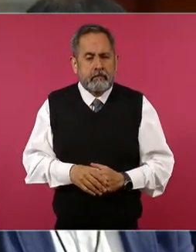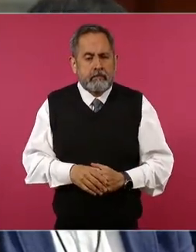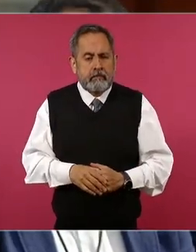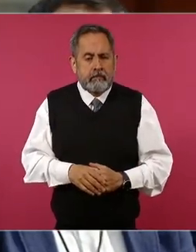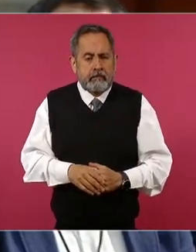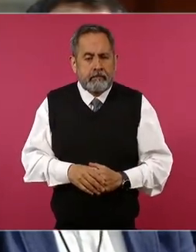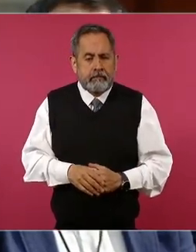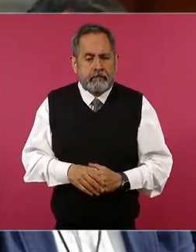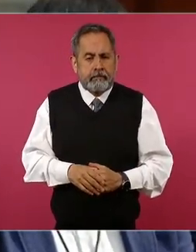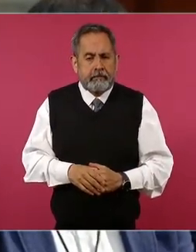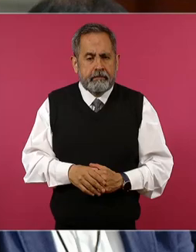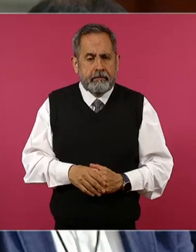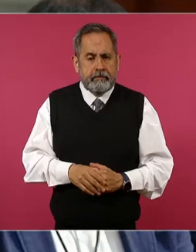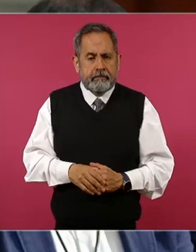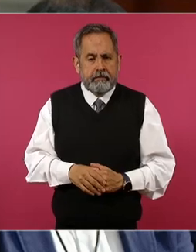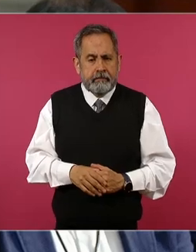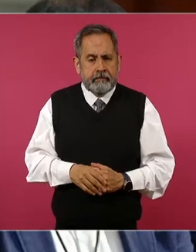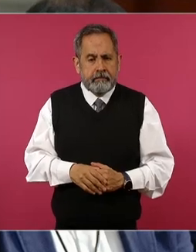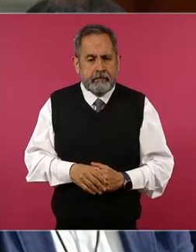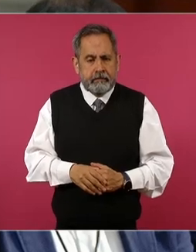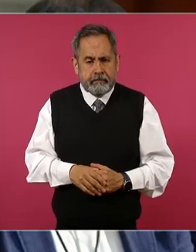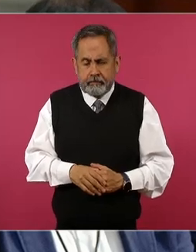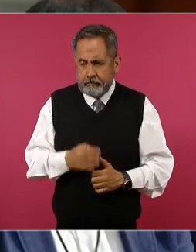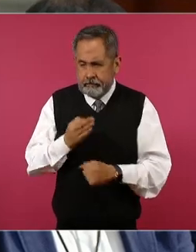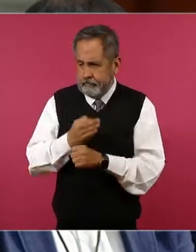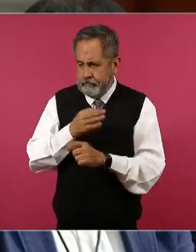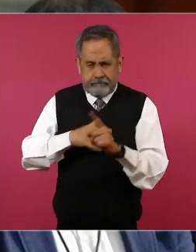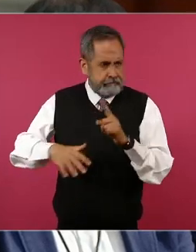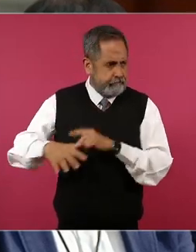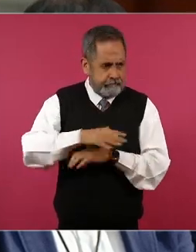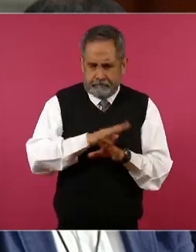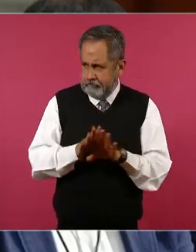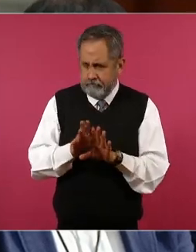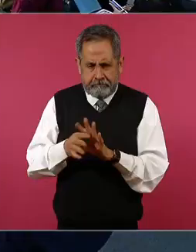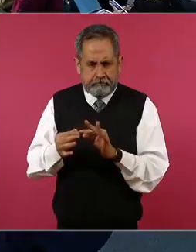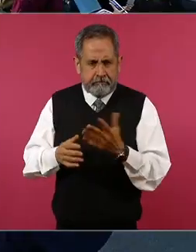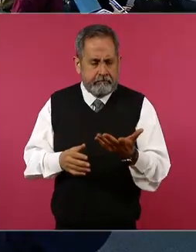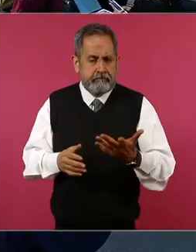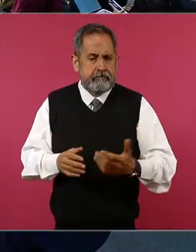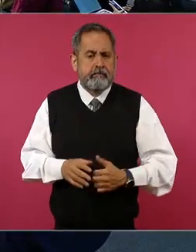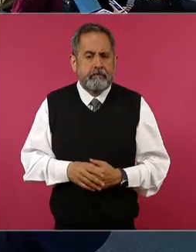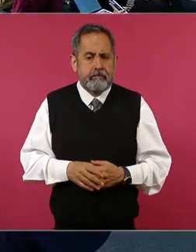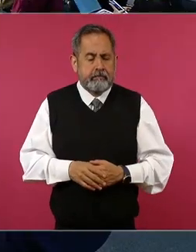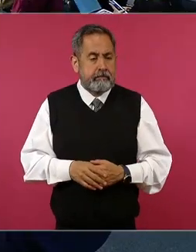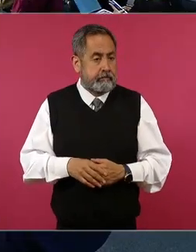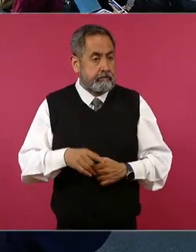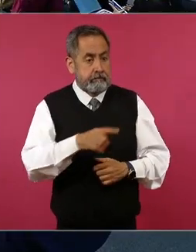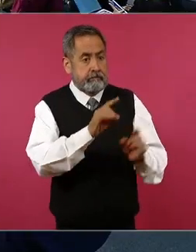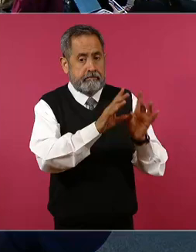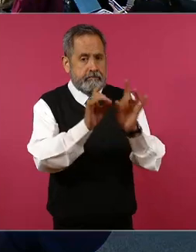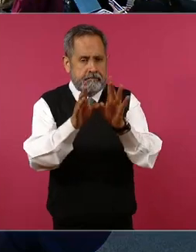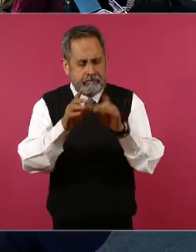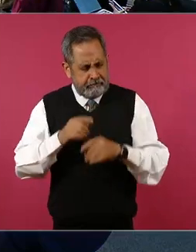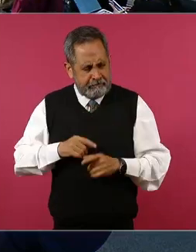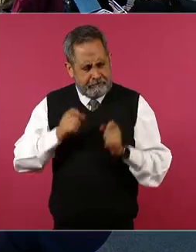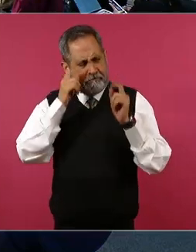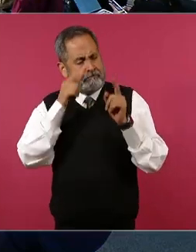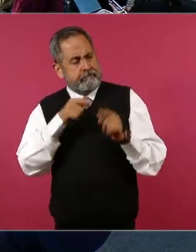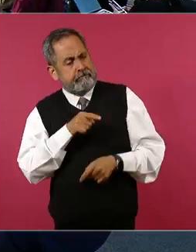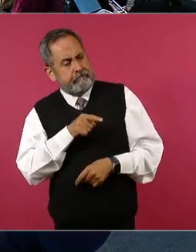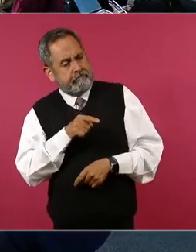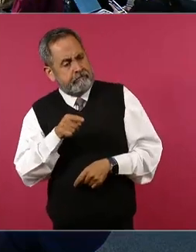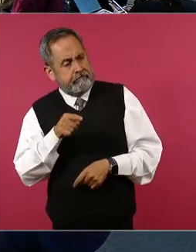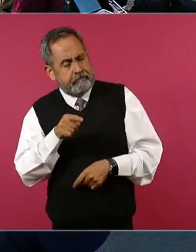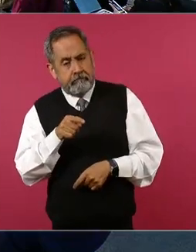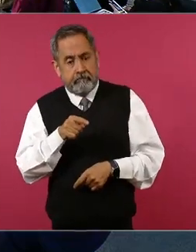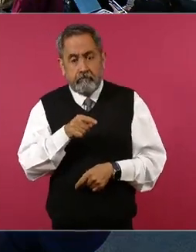que en el en el contexto de todo esto la reacción que hubo a mí me llamó mucho la atención porque